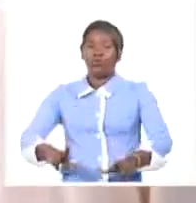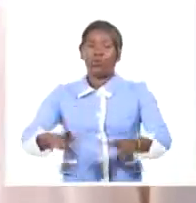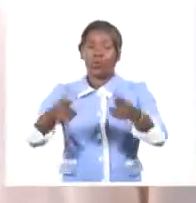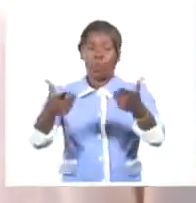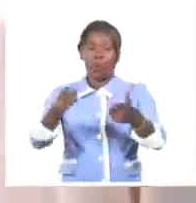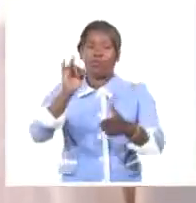de la Televisión.